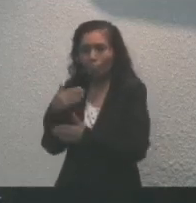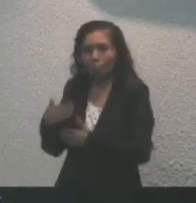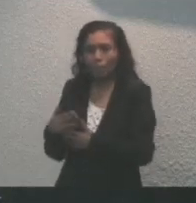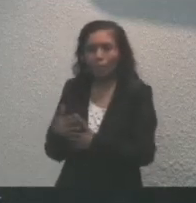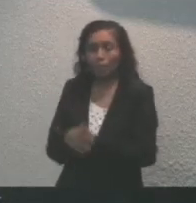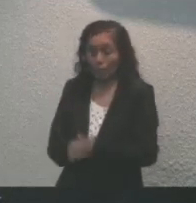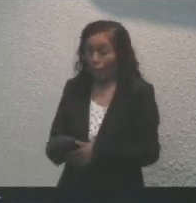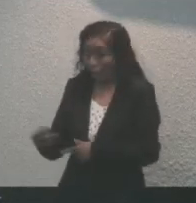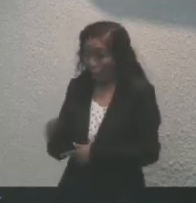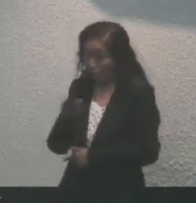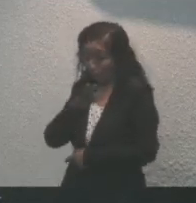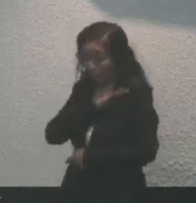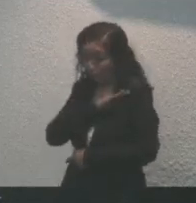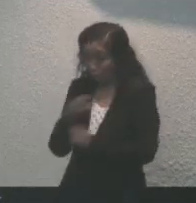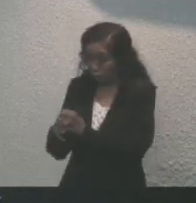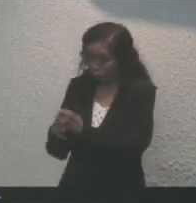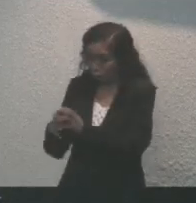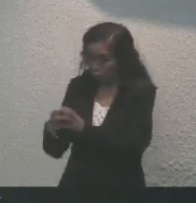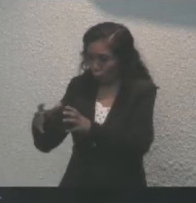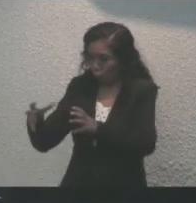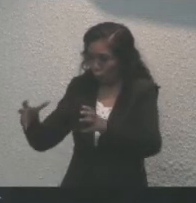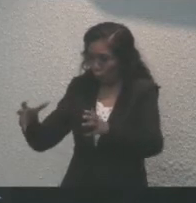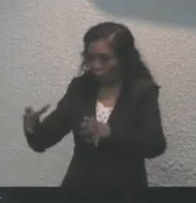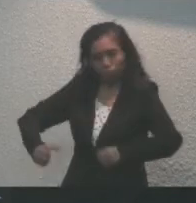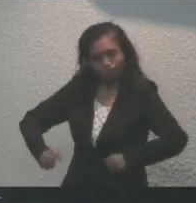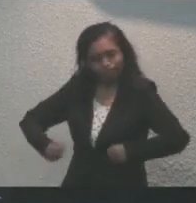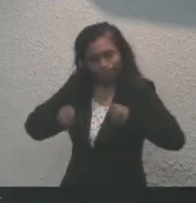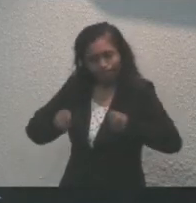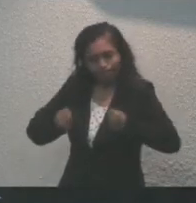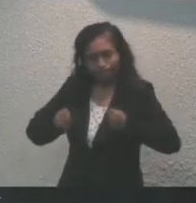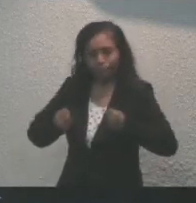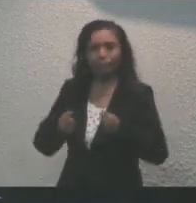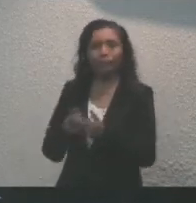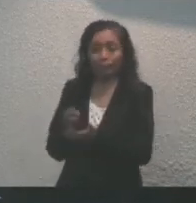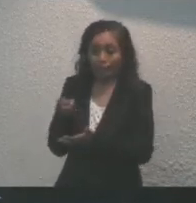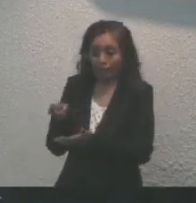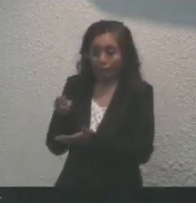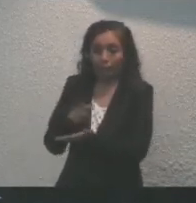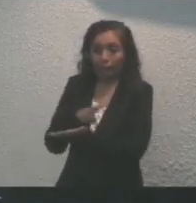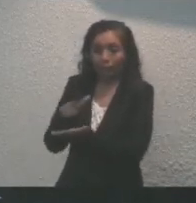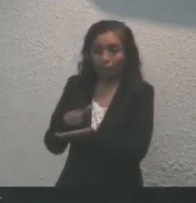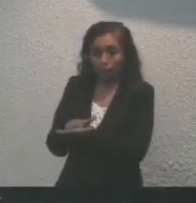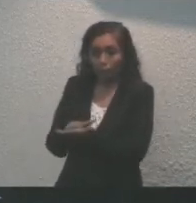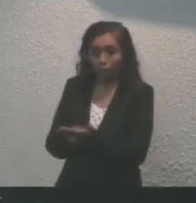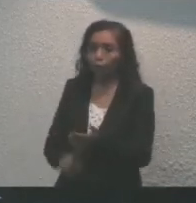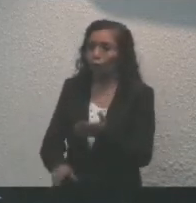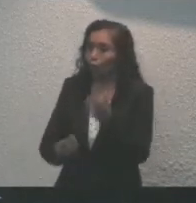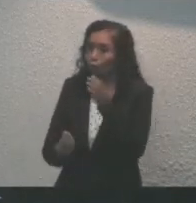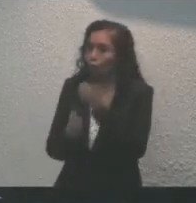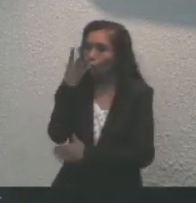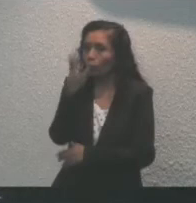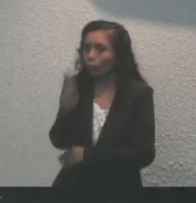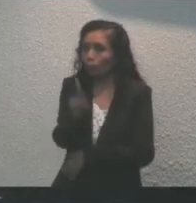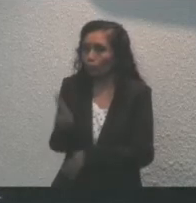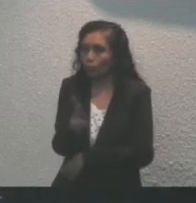fe se fue extendiendo y fortaleciendo en la región. Surgieron nuevos pueblos en la selva,